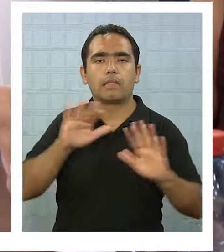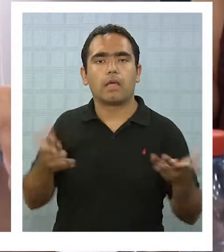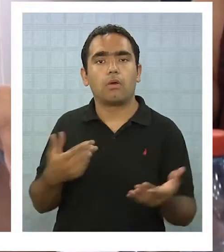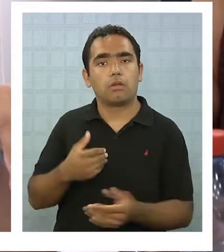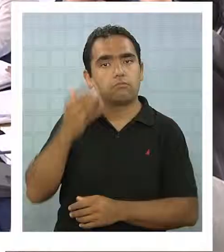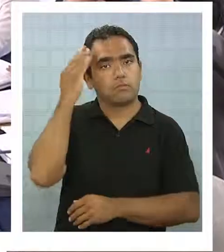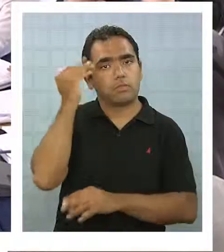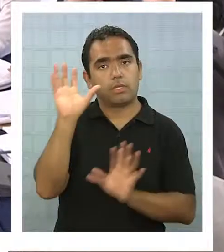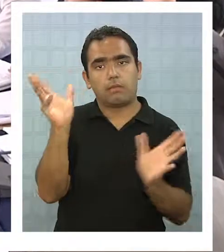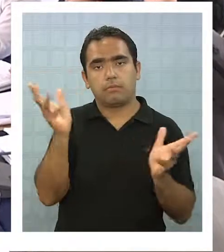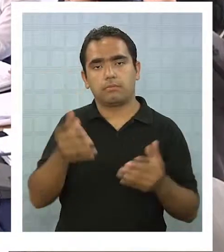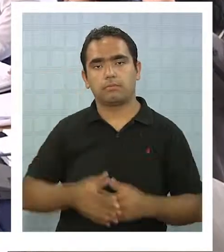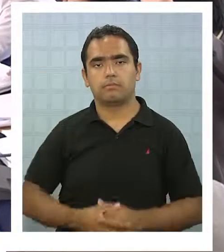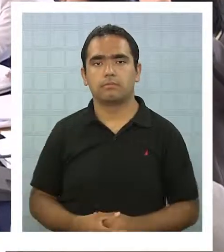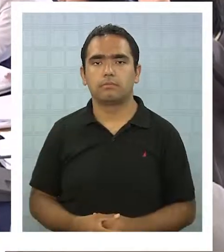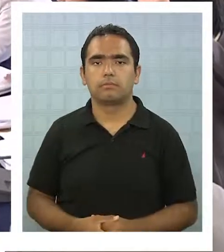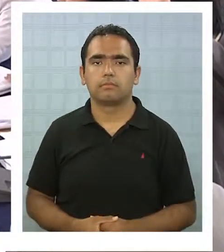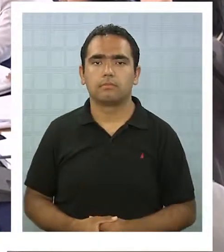momento indeterminado.